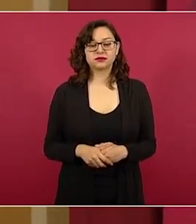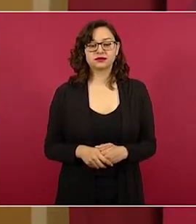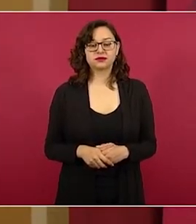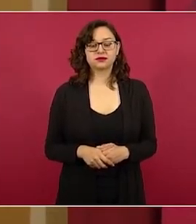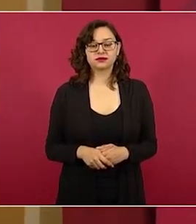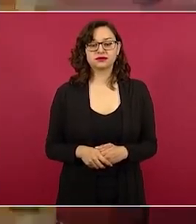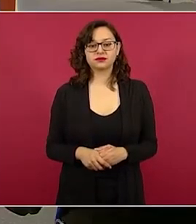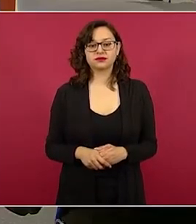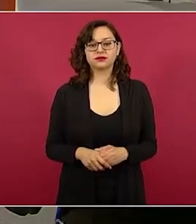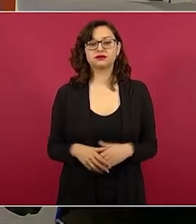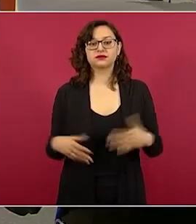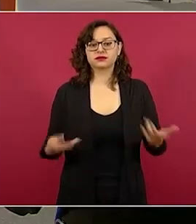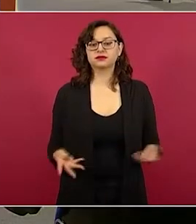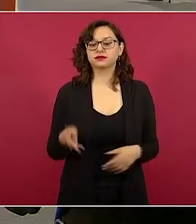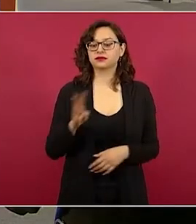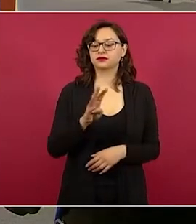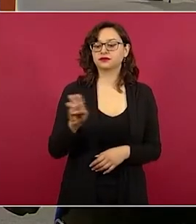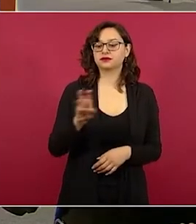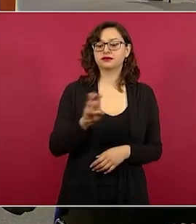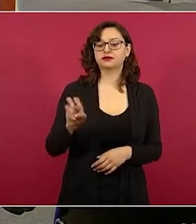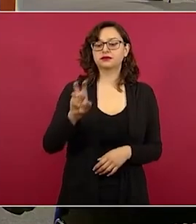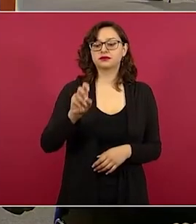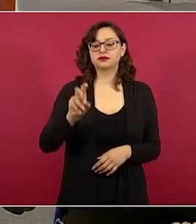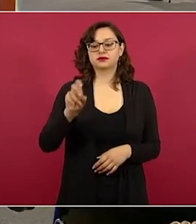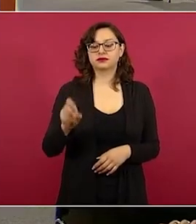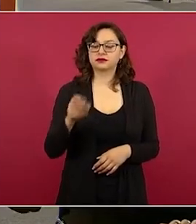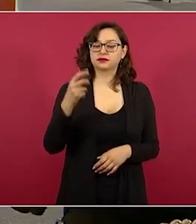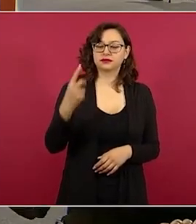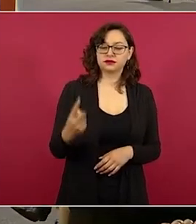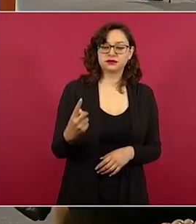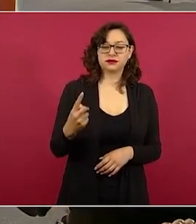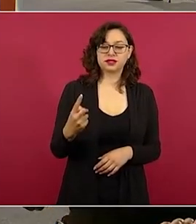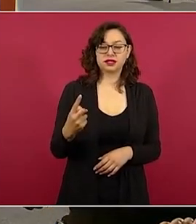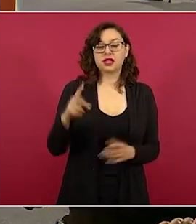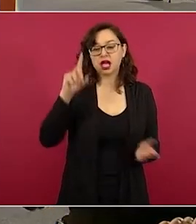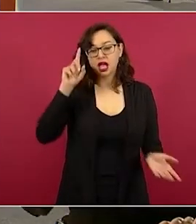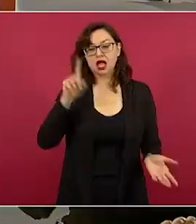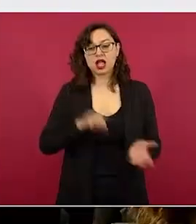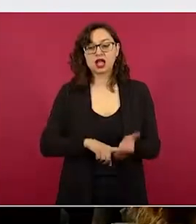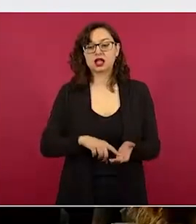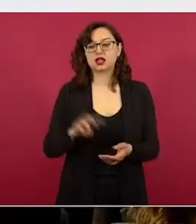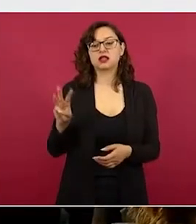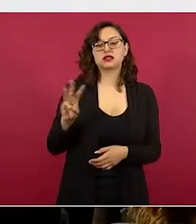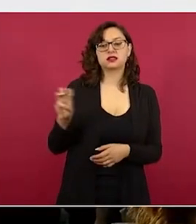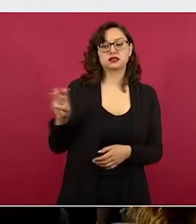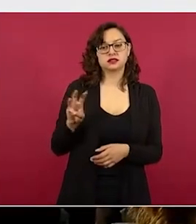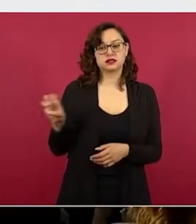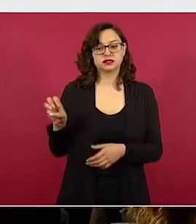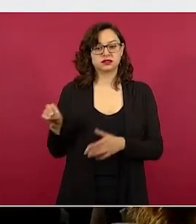de estos 431 creo que obtuve como 300